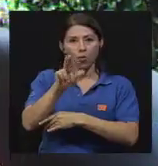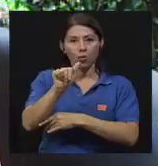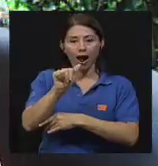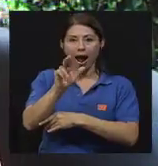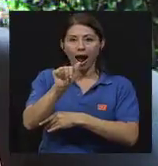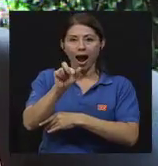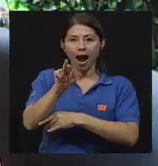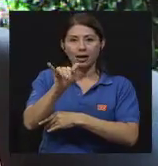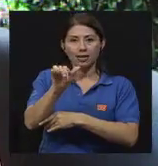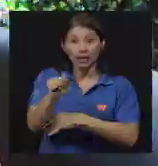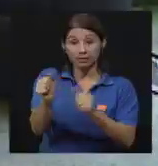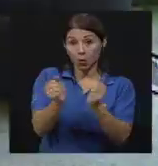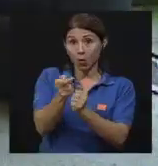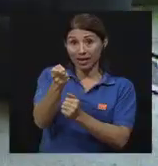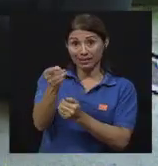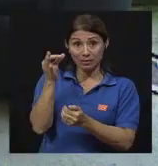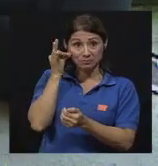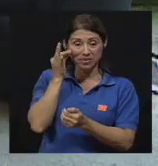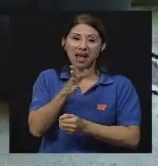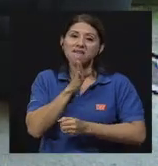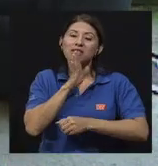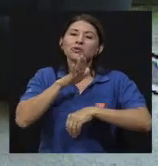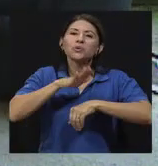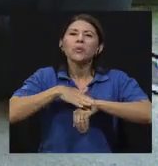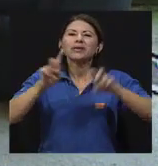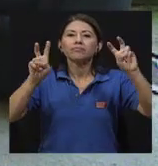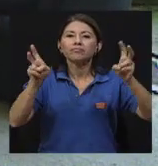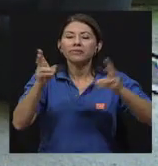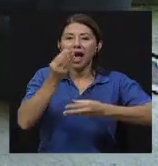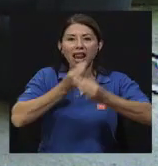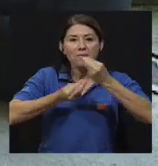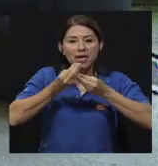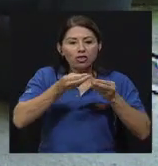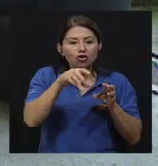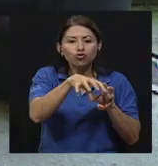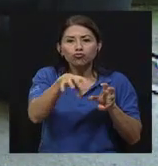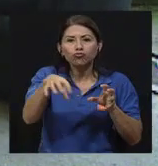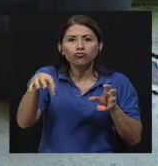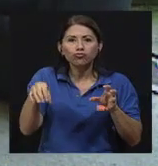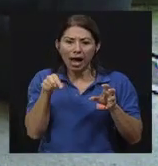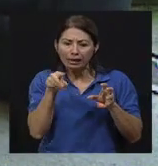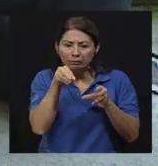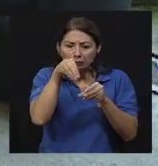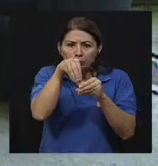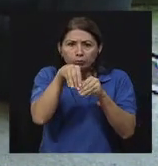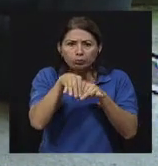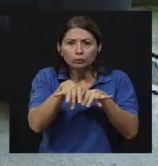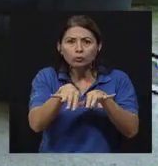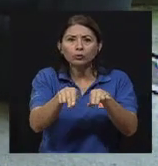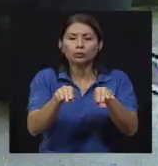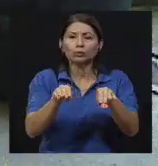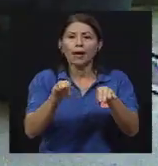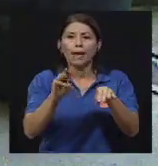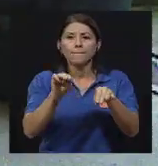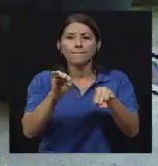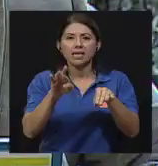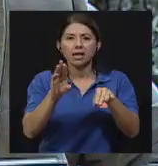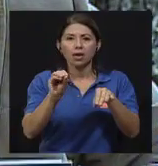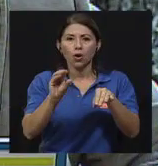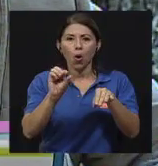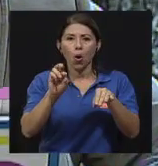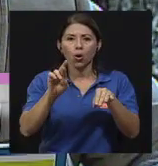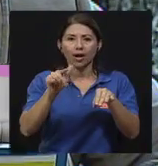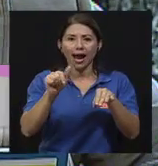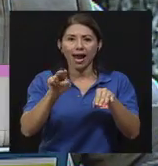estamos tratando el tema de los alimentos y cómo los microorganismos conviven con ellos y cómo influyen en nuestra salud.